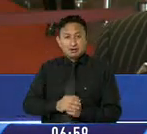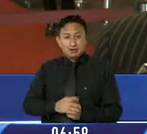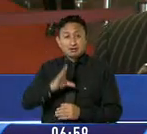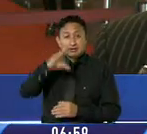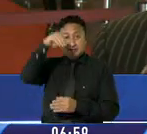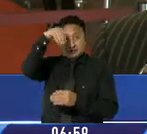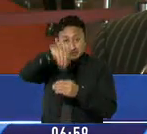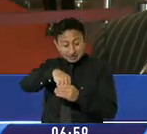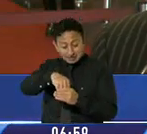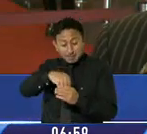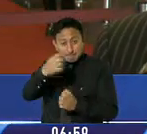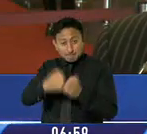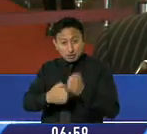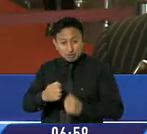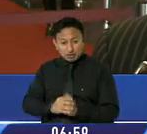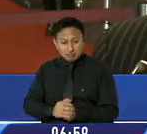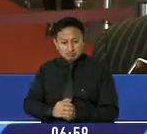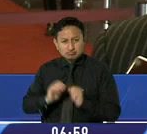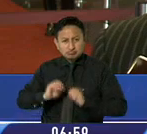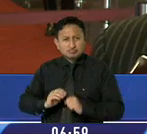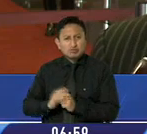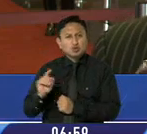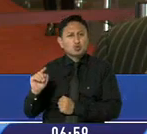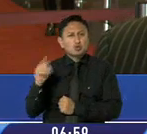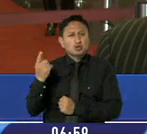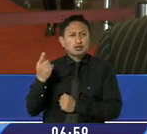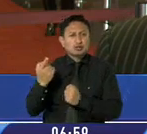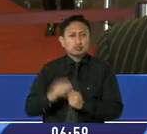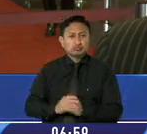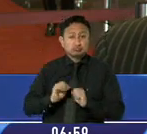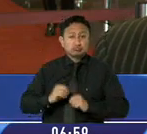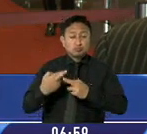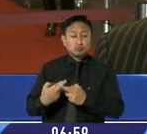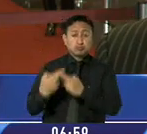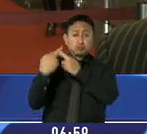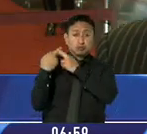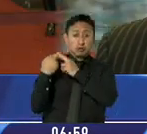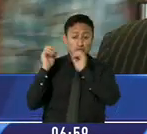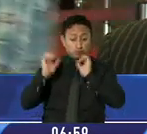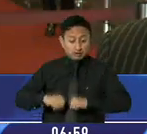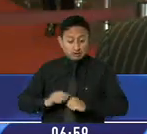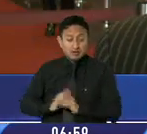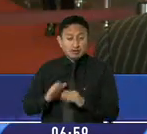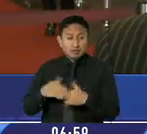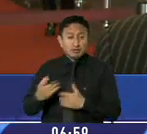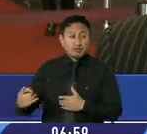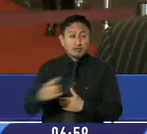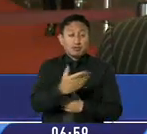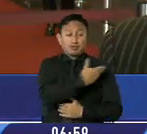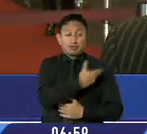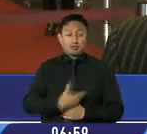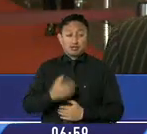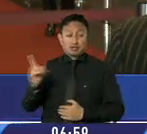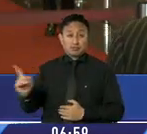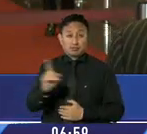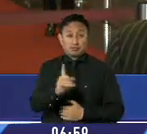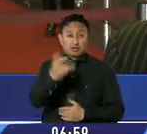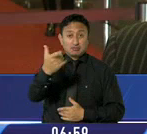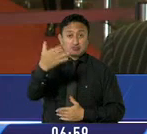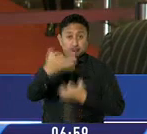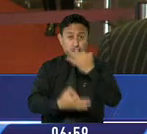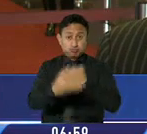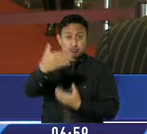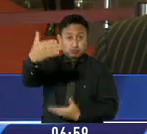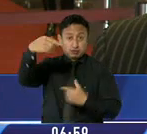interna, porque la única facultad que tendría la Asamblea para llamar a un juicio político al mandatario del